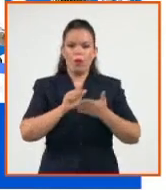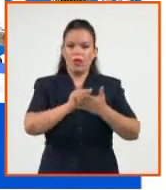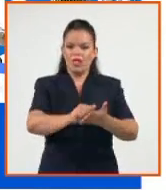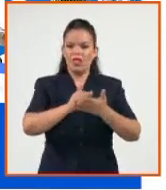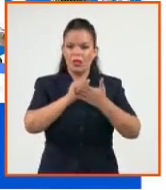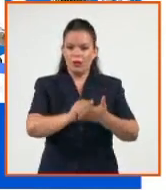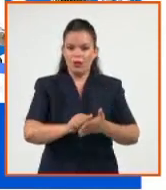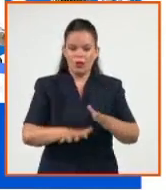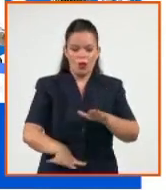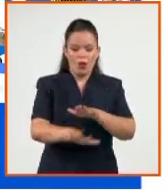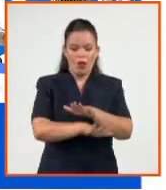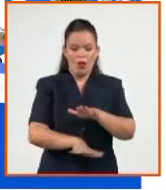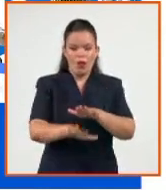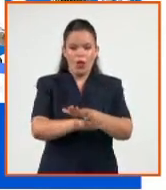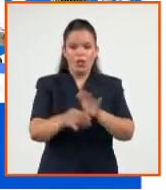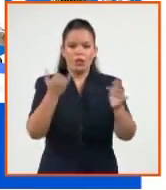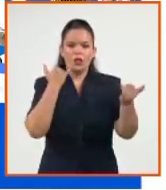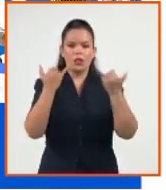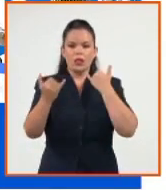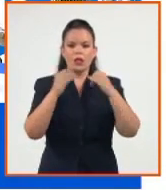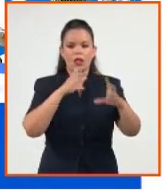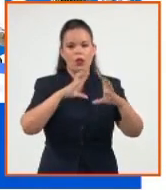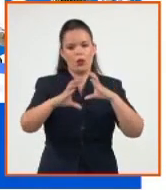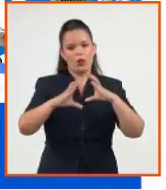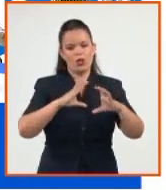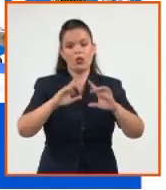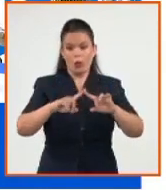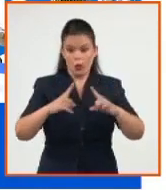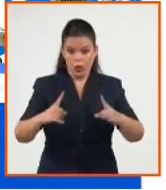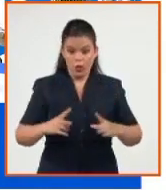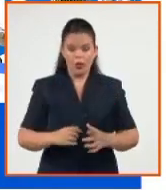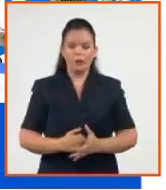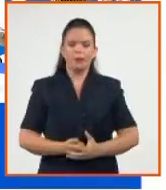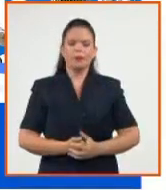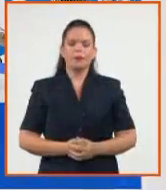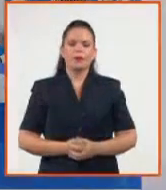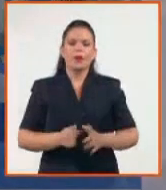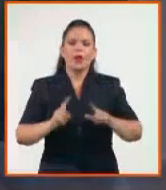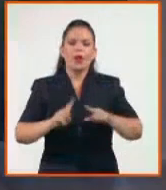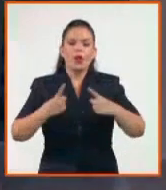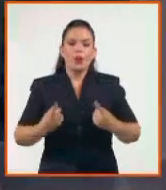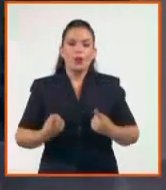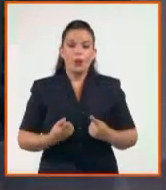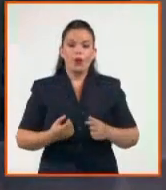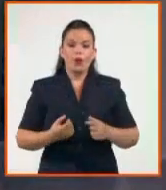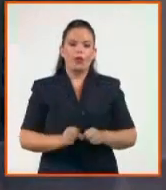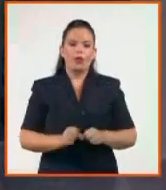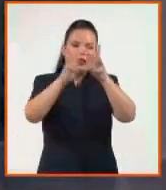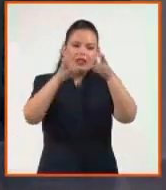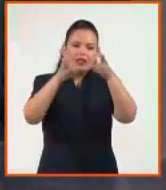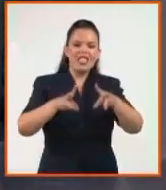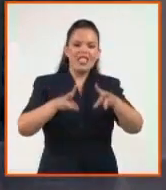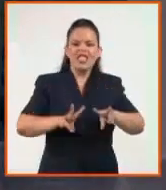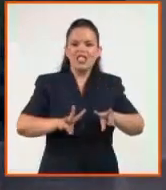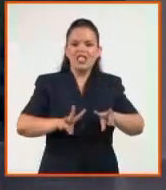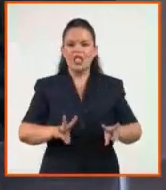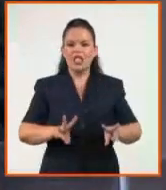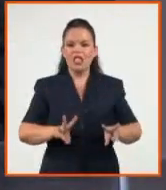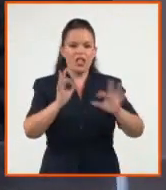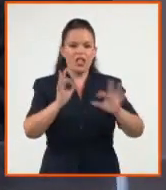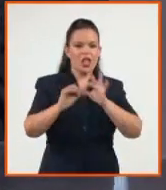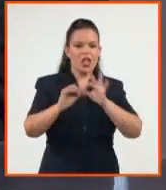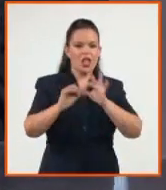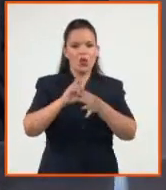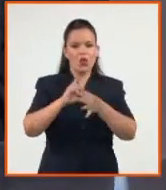telecomunicaciones en el país. ¿Por qué? Porque la ciberseguridad, en primer lugar, es una dimensión de la seguridad nacional,